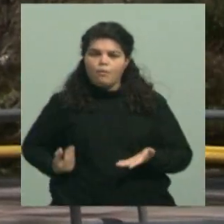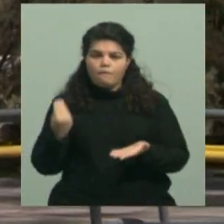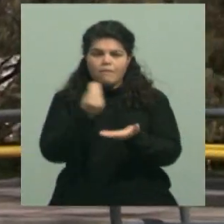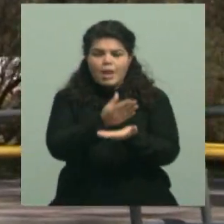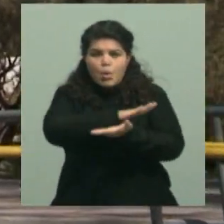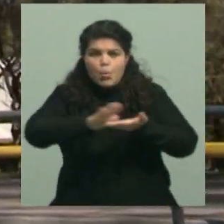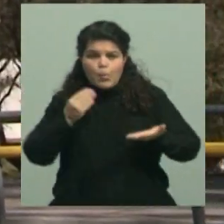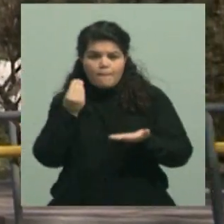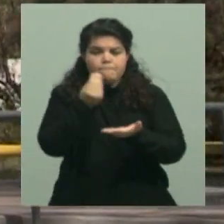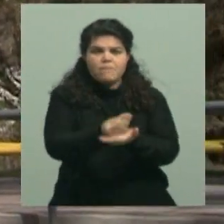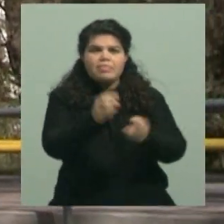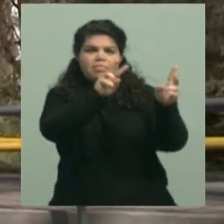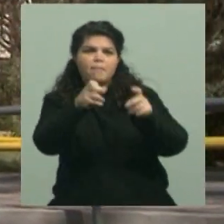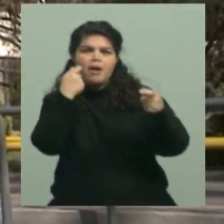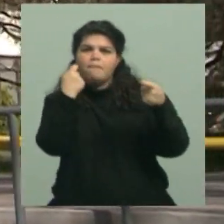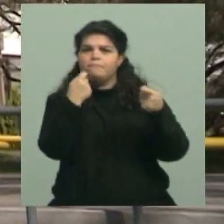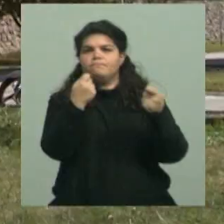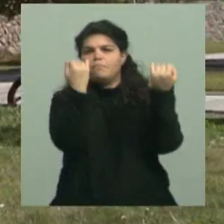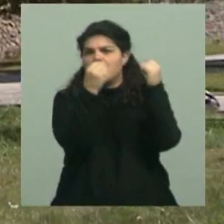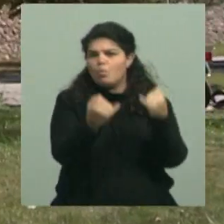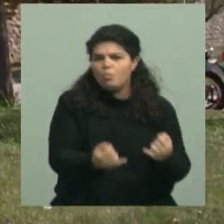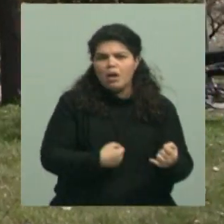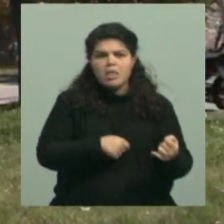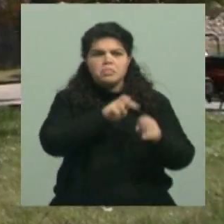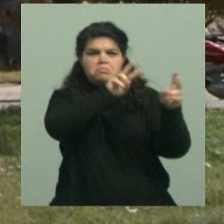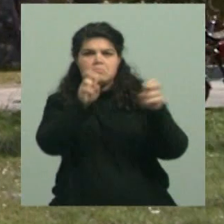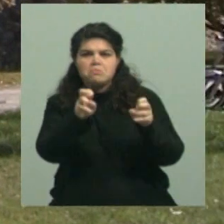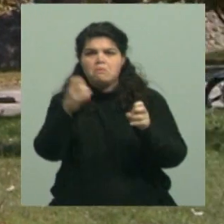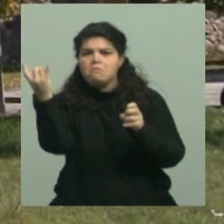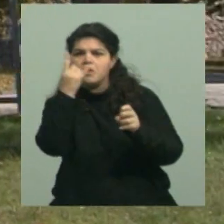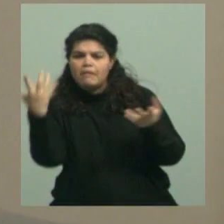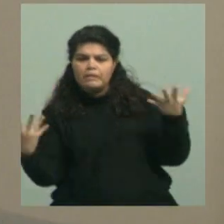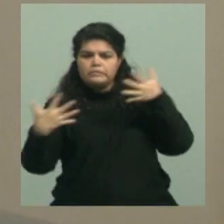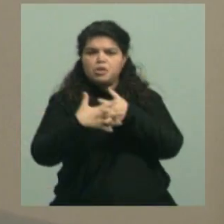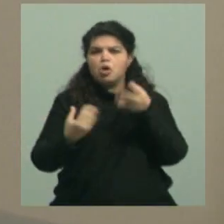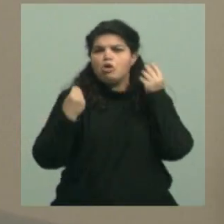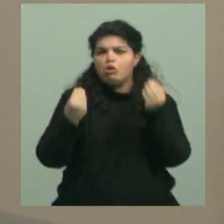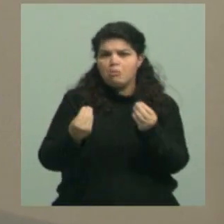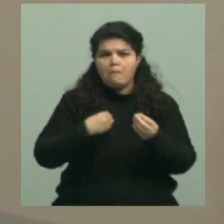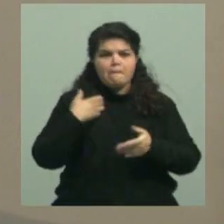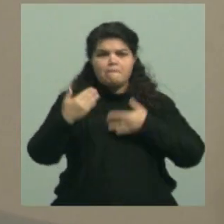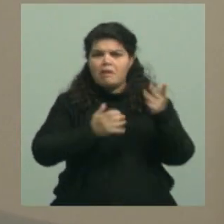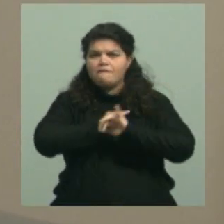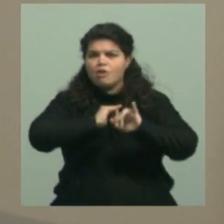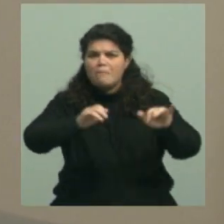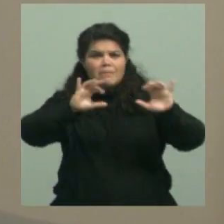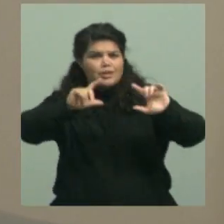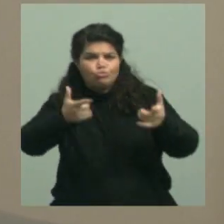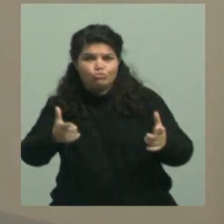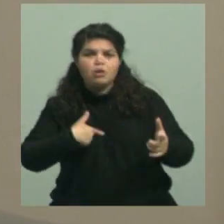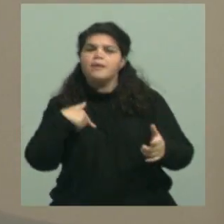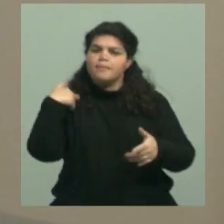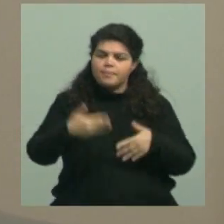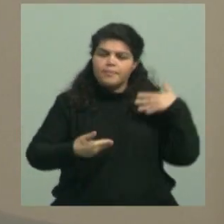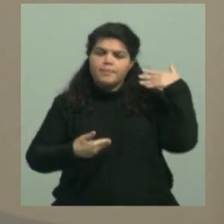en cuanto al tema presupuestario para las universidades. Después se logró finalmente avanzar con el funcionamiento estrictamente